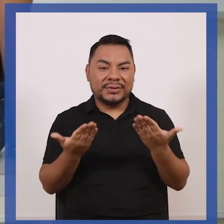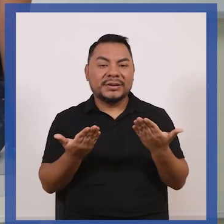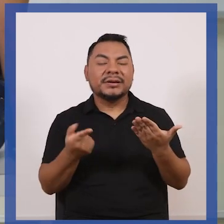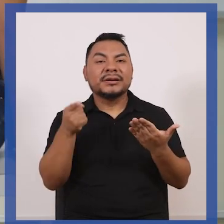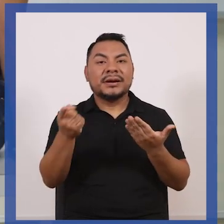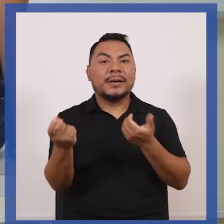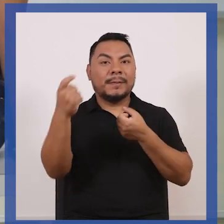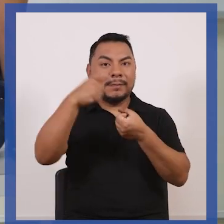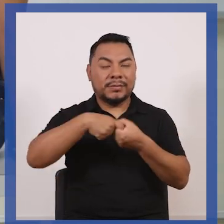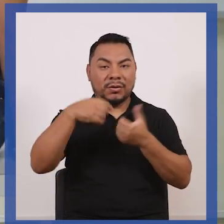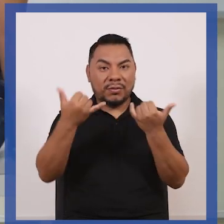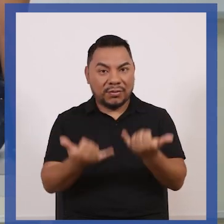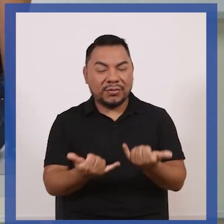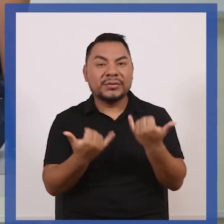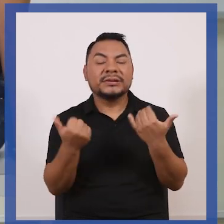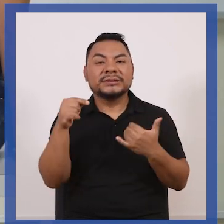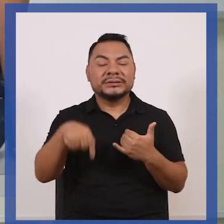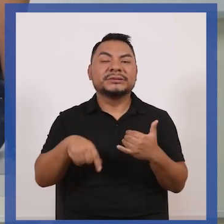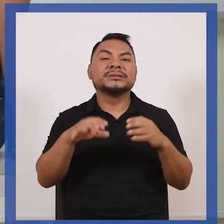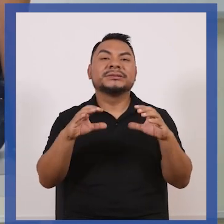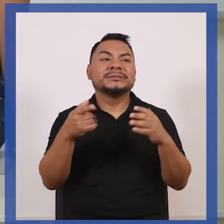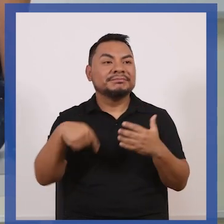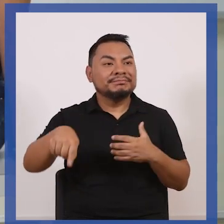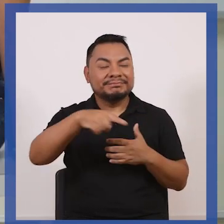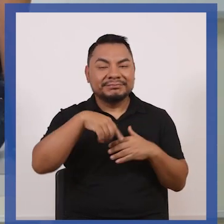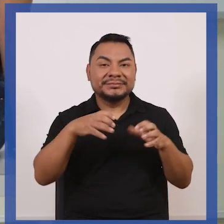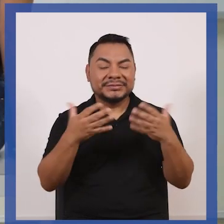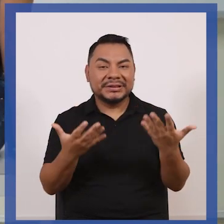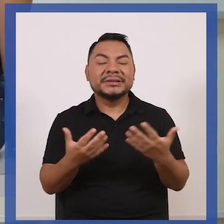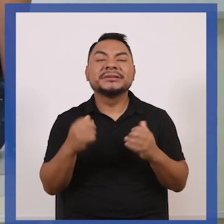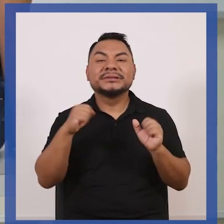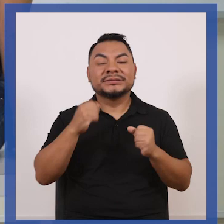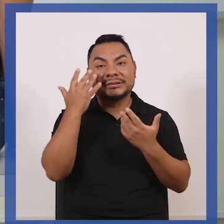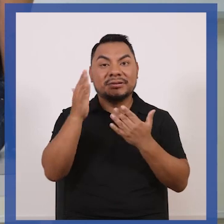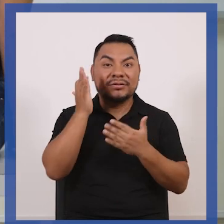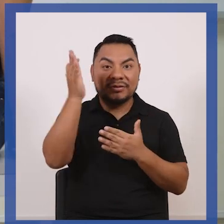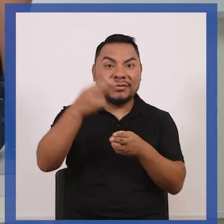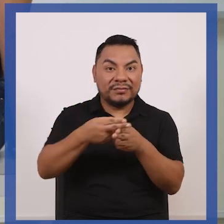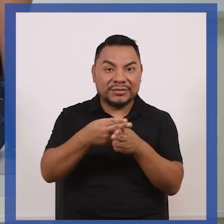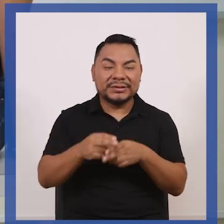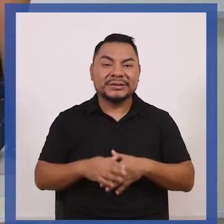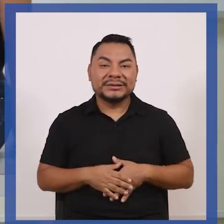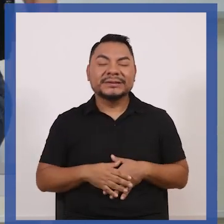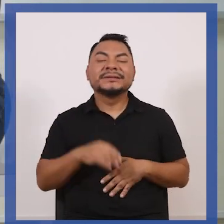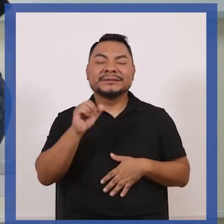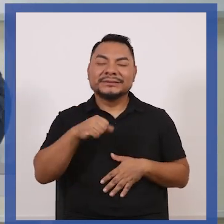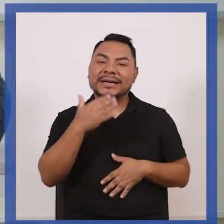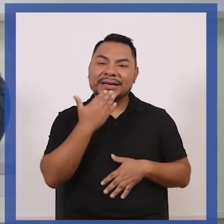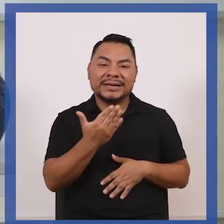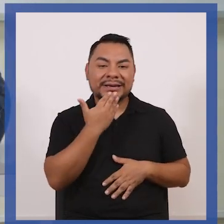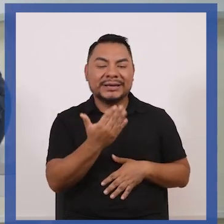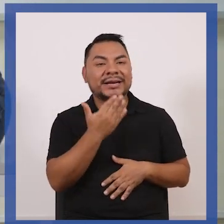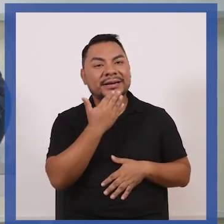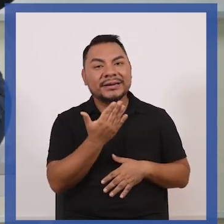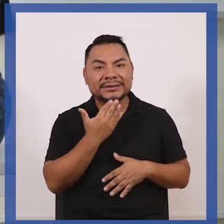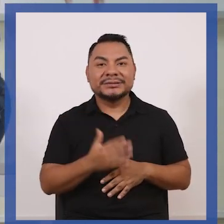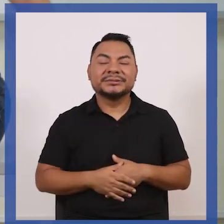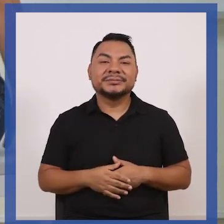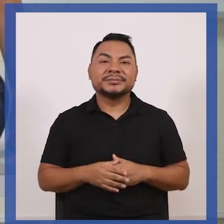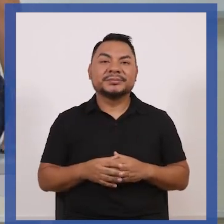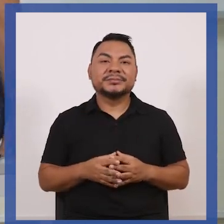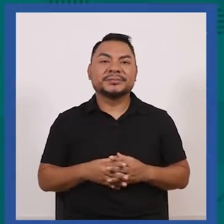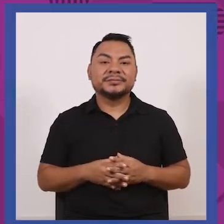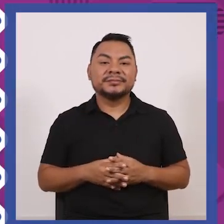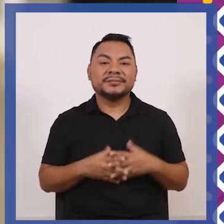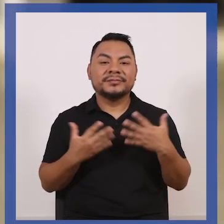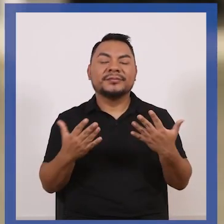haber participado el día de hoy en esta secuencia y bueno, espero verlos muy pronto. Igualmente, gracias, gracias a todos.